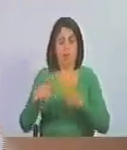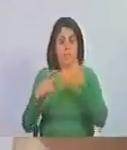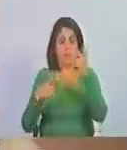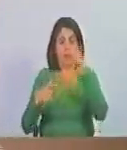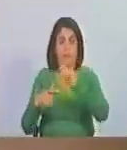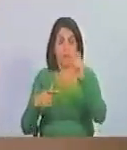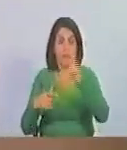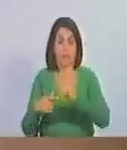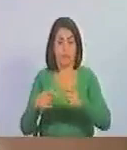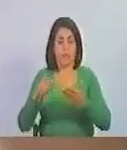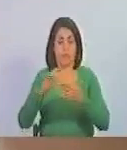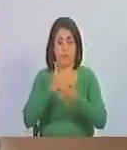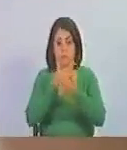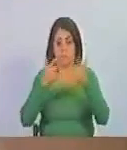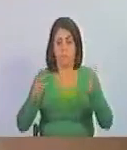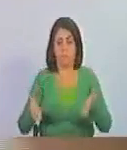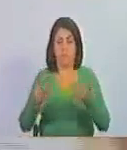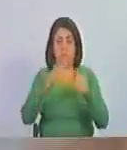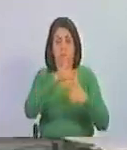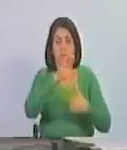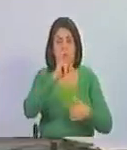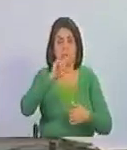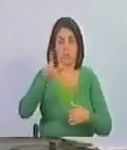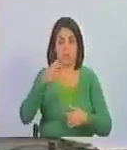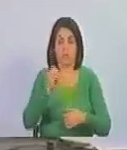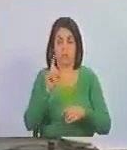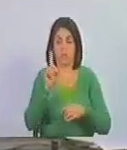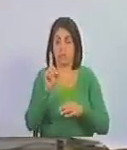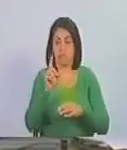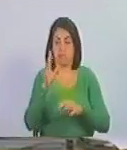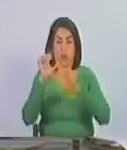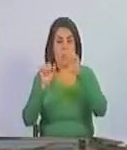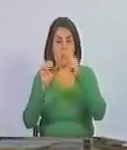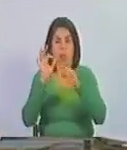meses venderán 100 dólares ¿y quién la va a comprar?